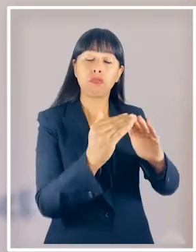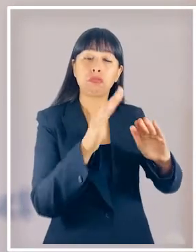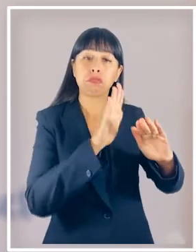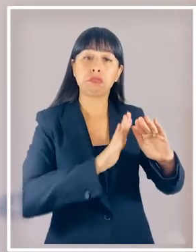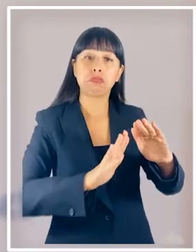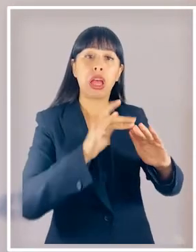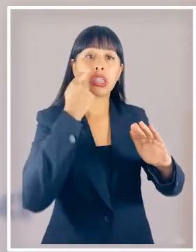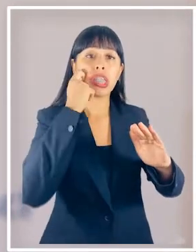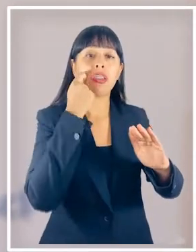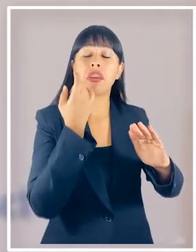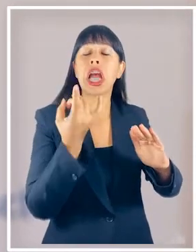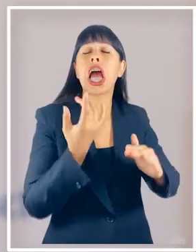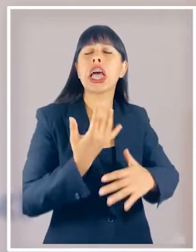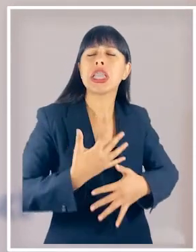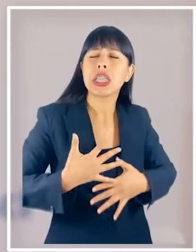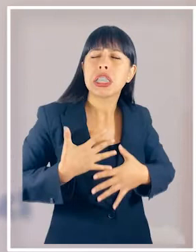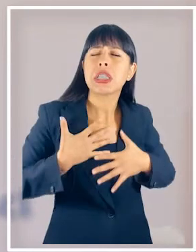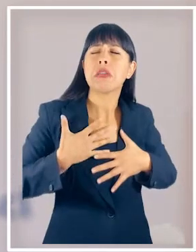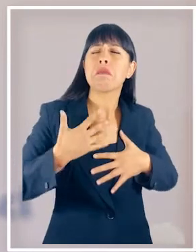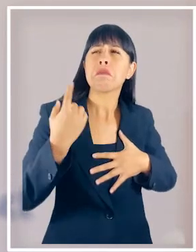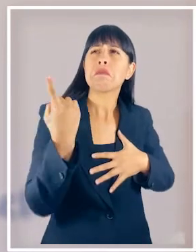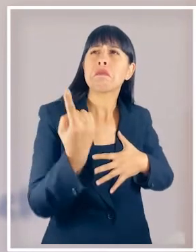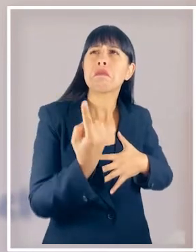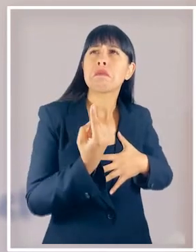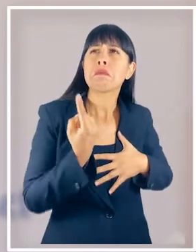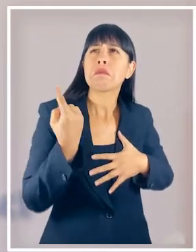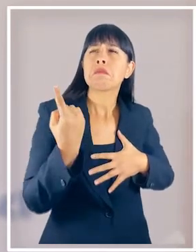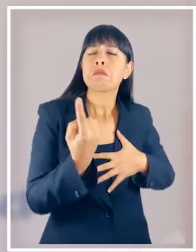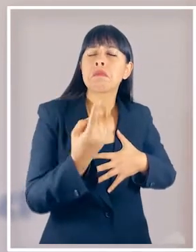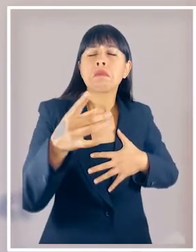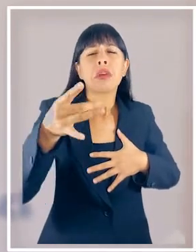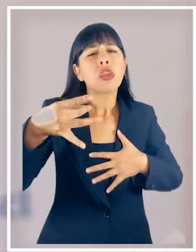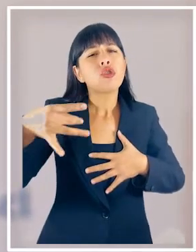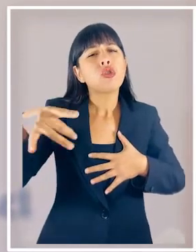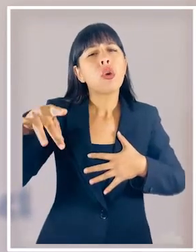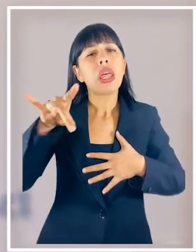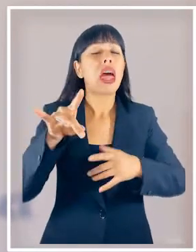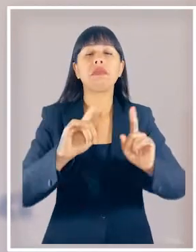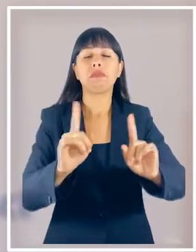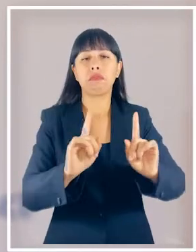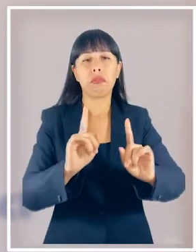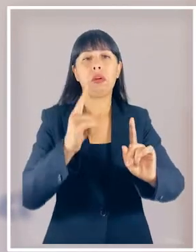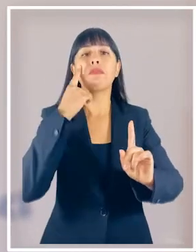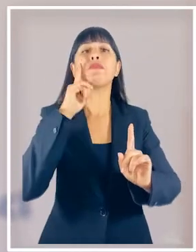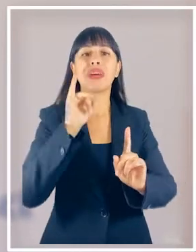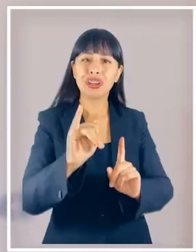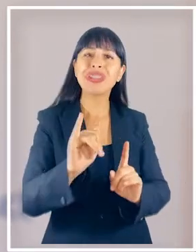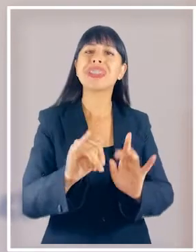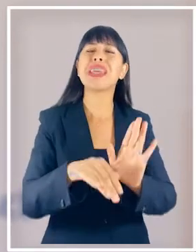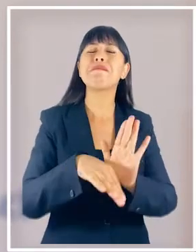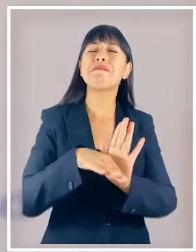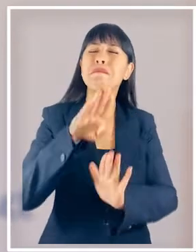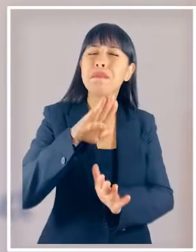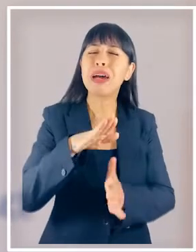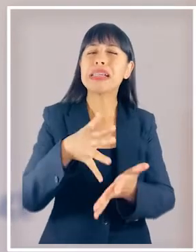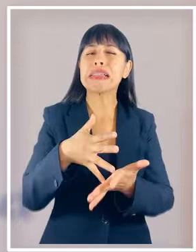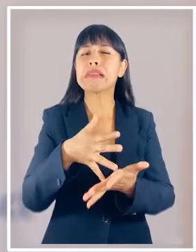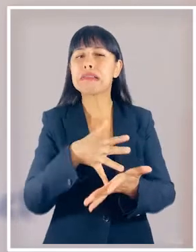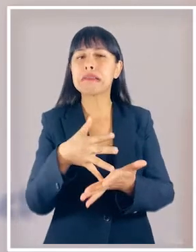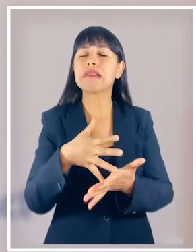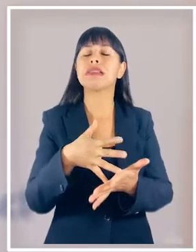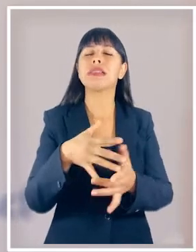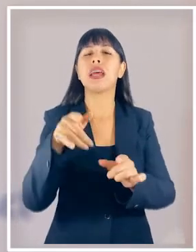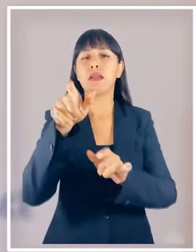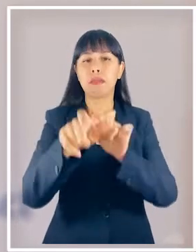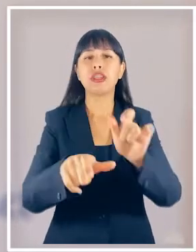necesariamente sentirse en situación de soledad como ya mencioné las personas mayores se encuentran más vulnerables frente a esta